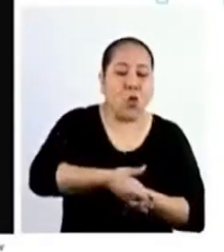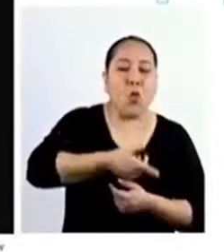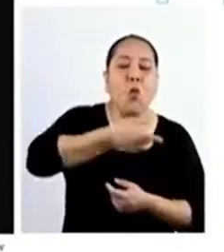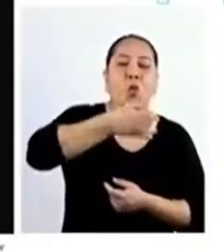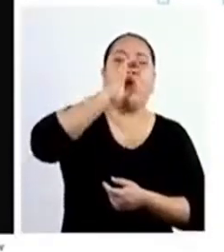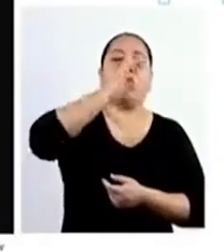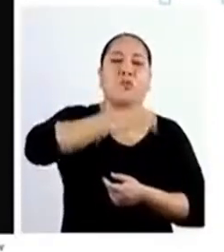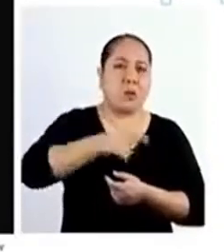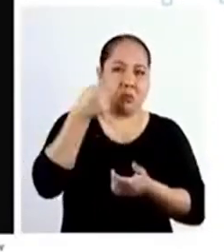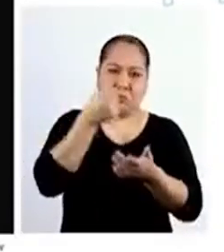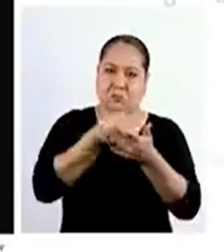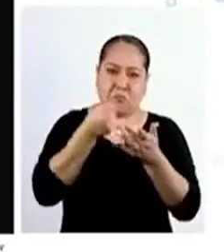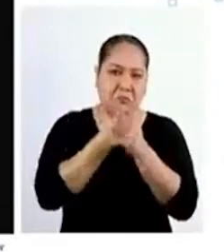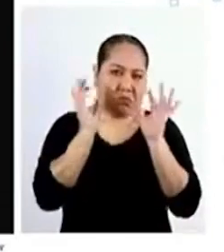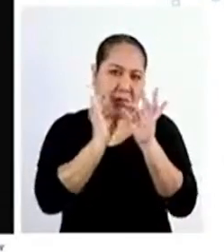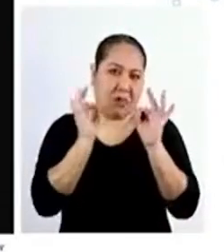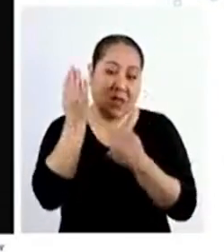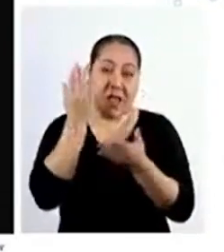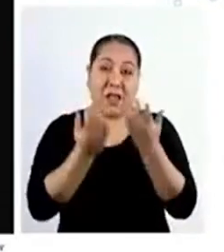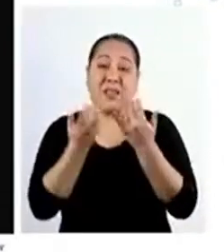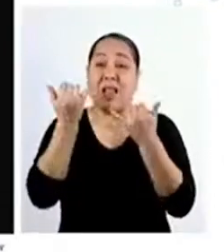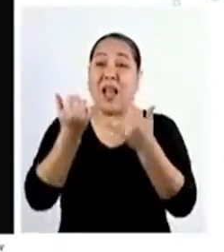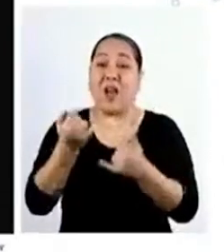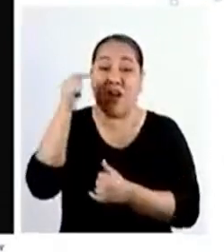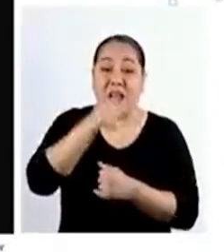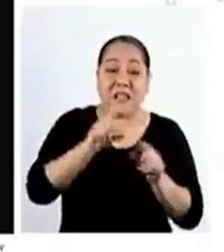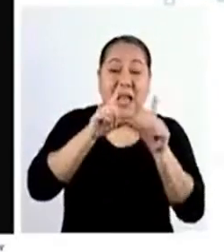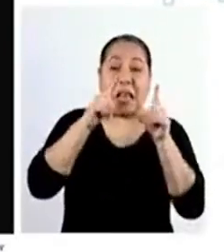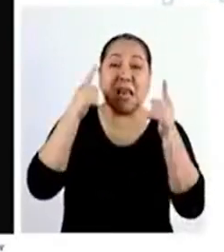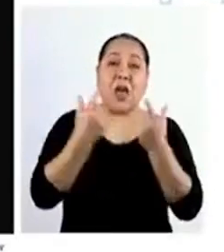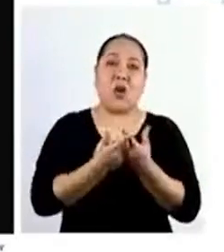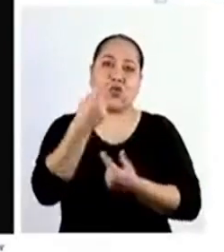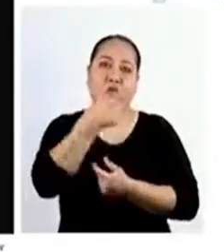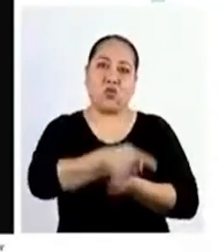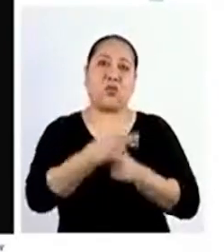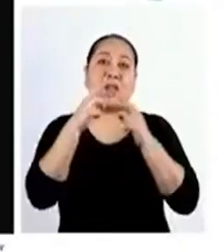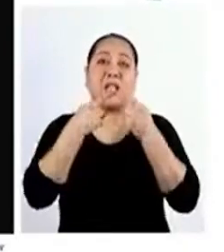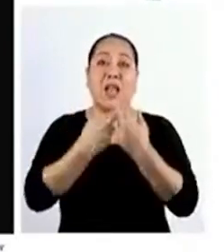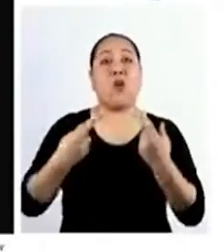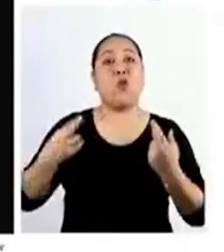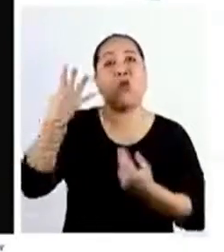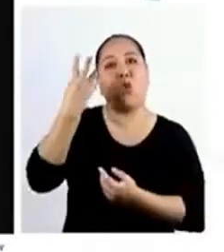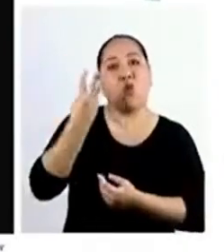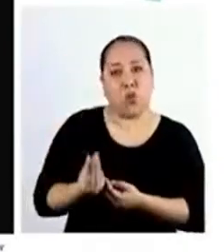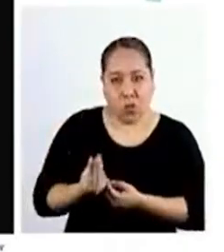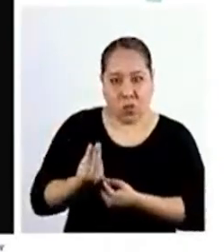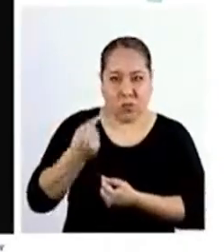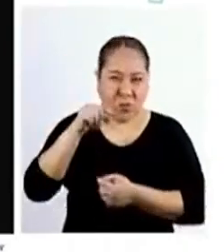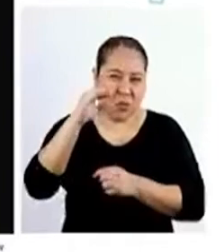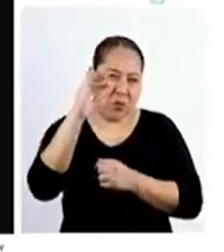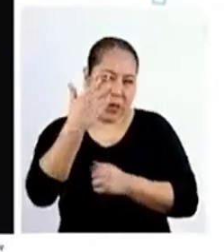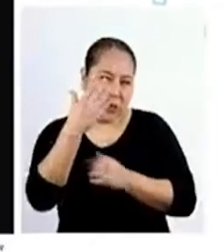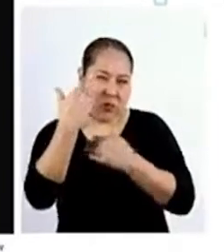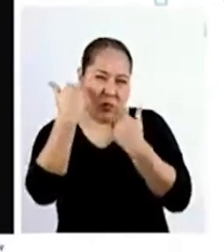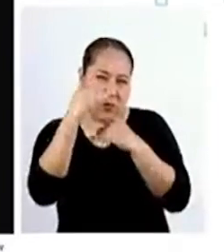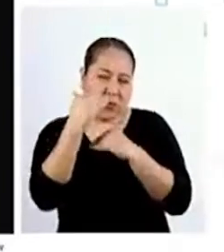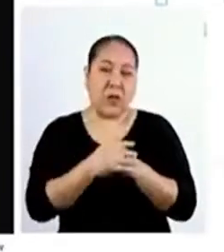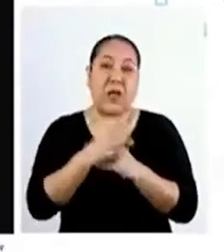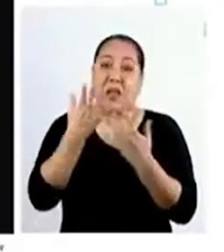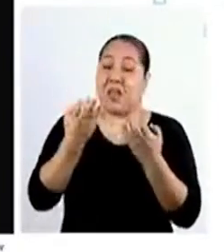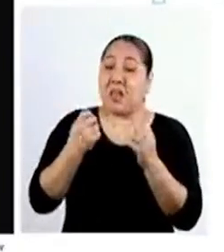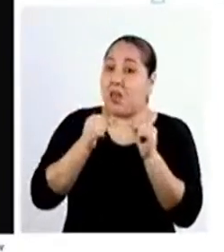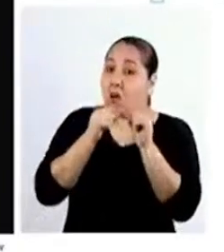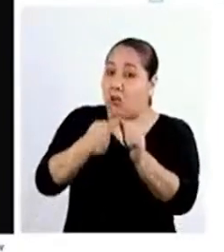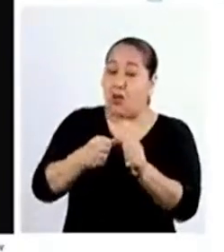Sin tener que dar nada a cambio Pero quizá ahora este lago sea un recurso escaso Al menos en cierta medida Quizá quieran